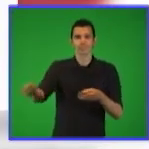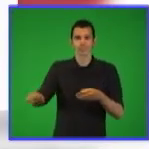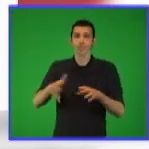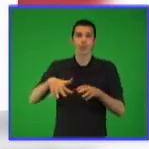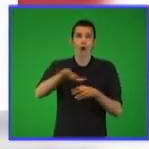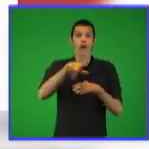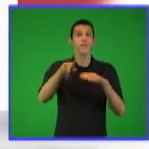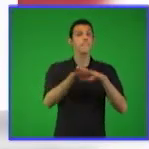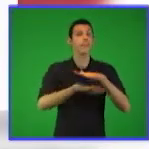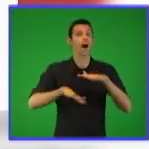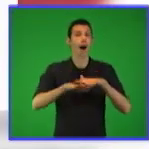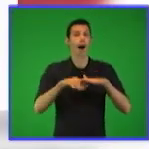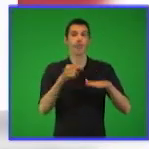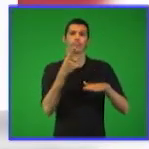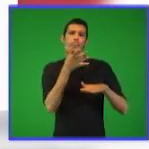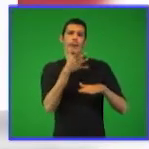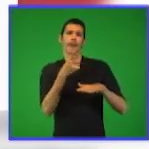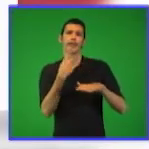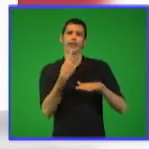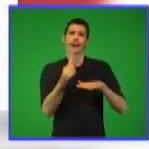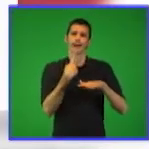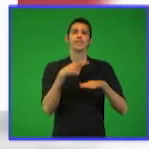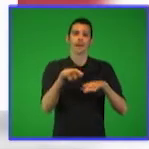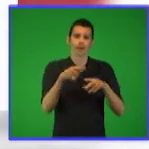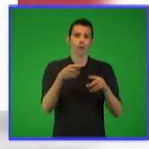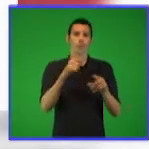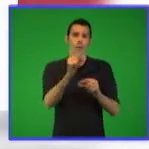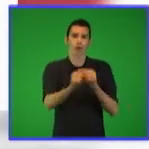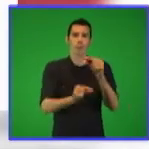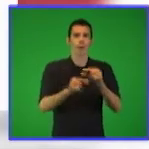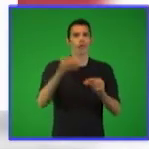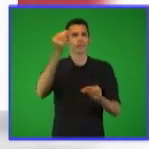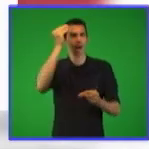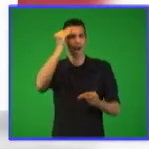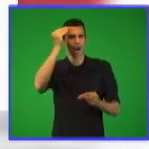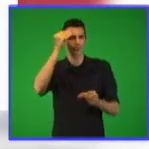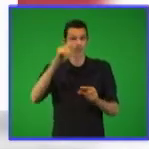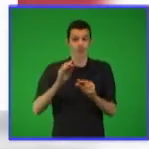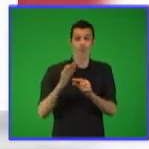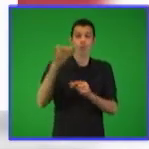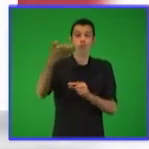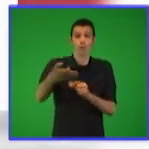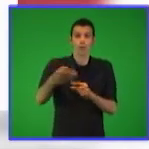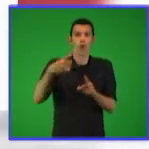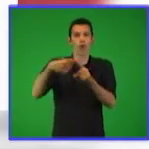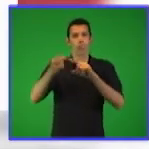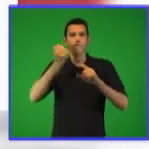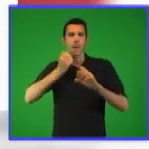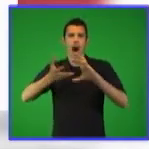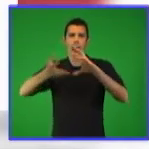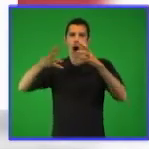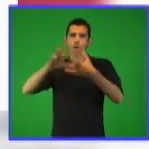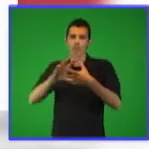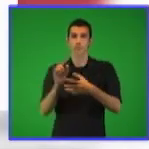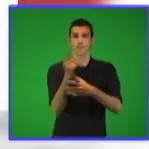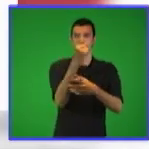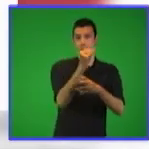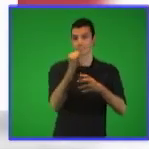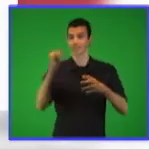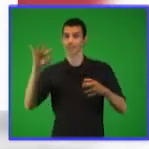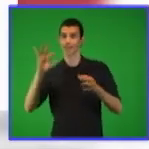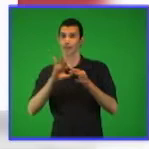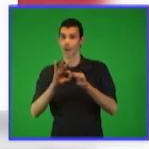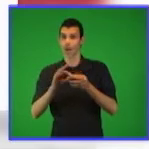formalizará el concepto de fracción y el trabajo con números fraccionarios. Este